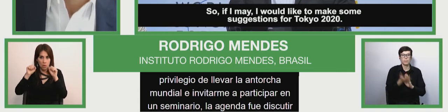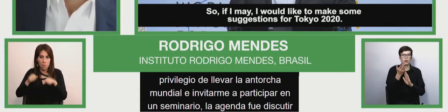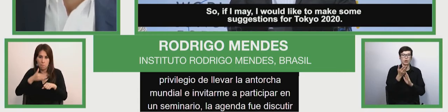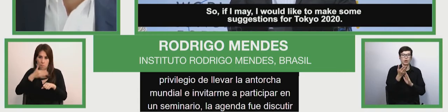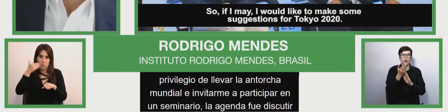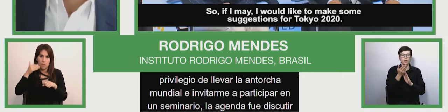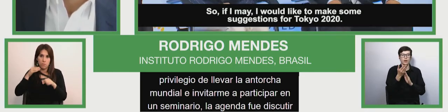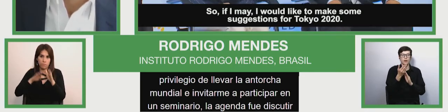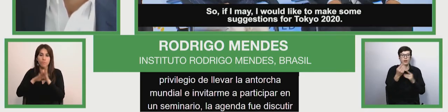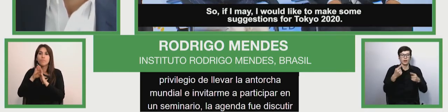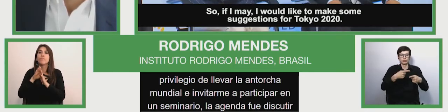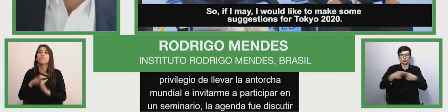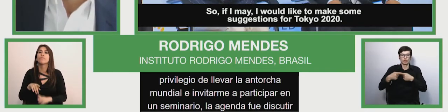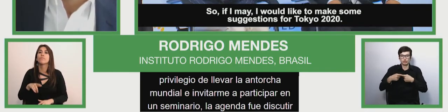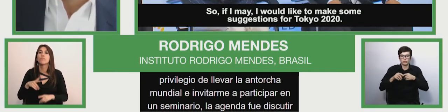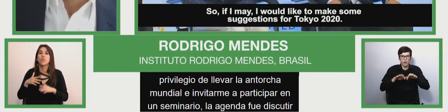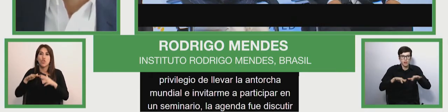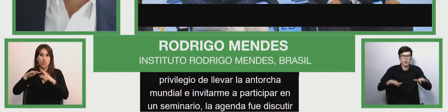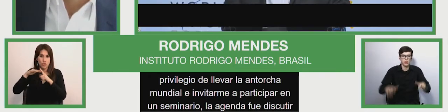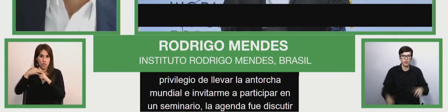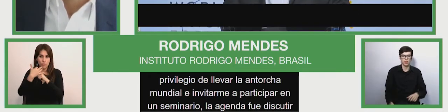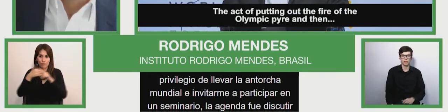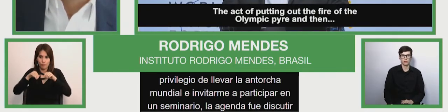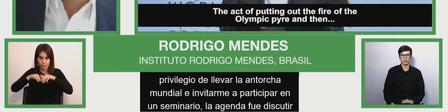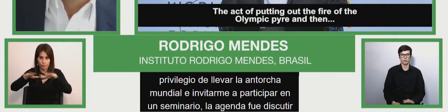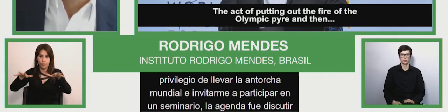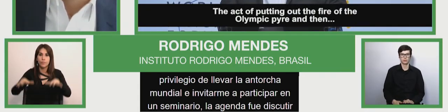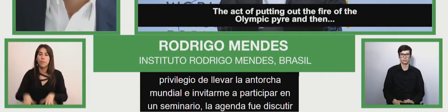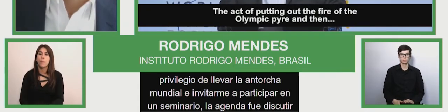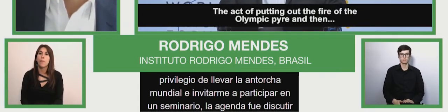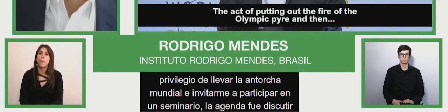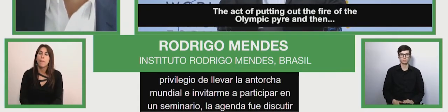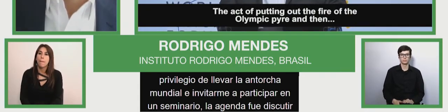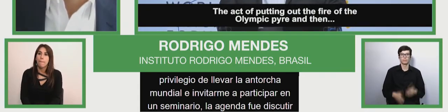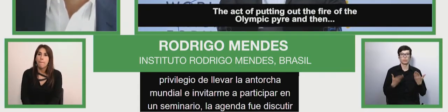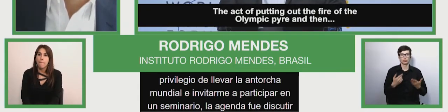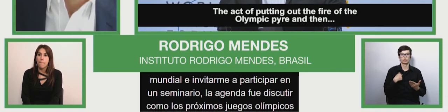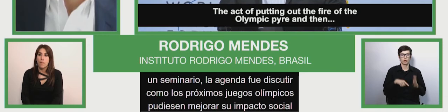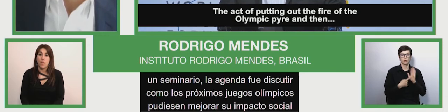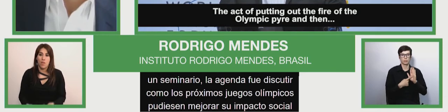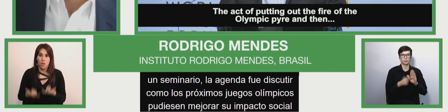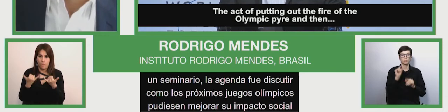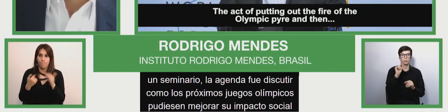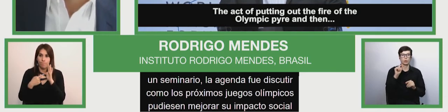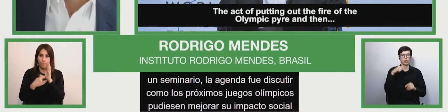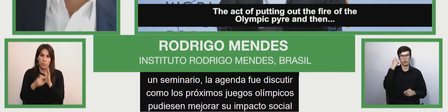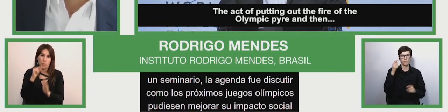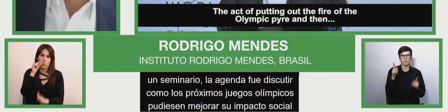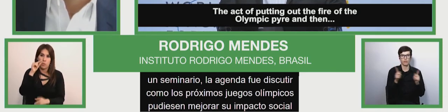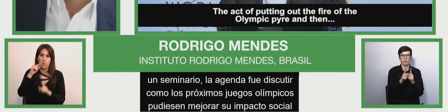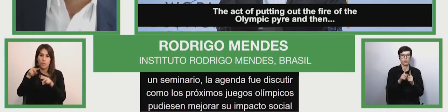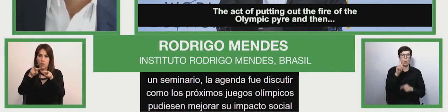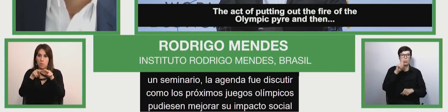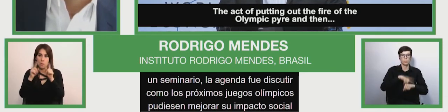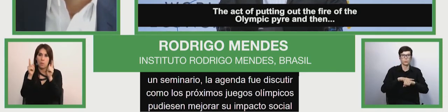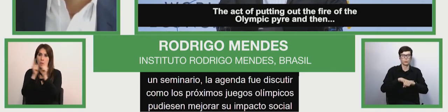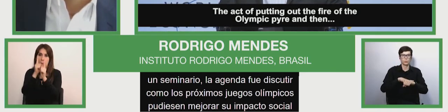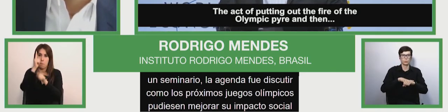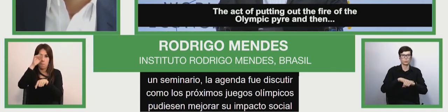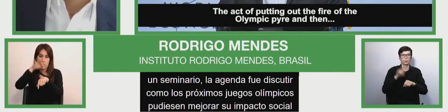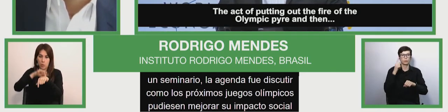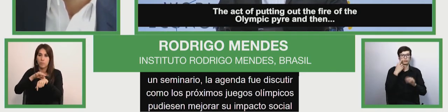impacto social entonces ahora presento un pequeño video de un minuto que